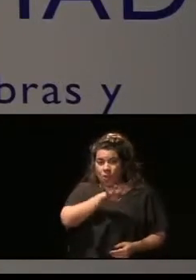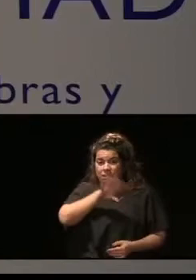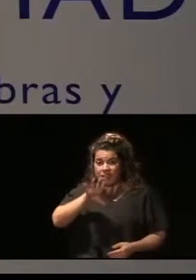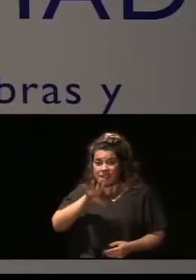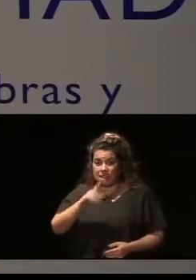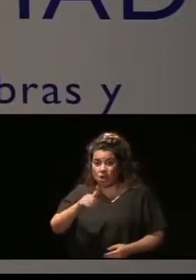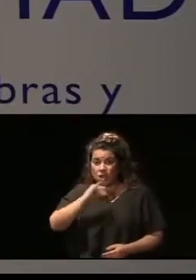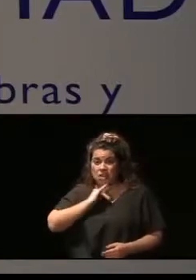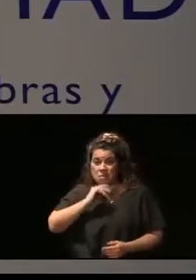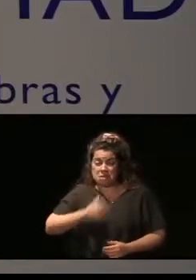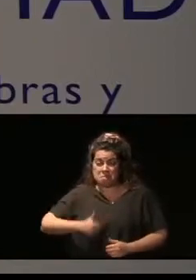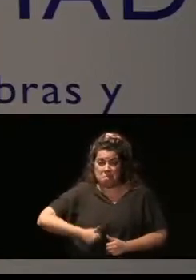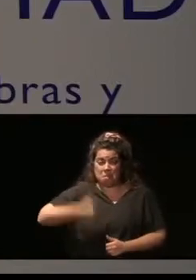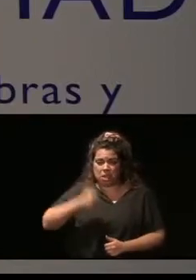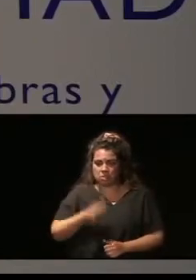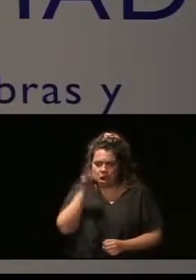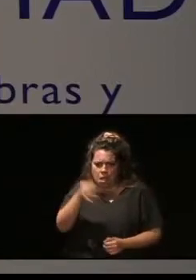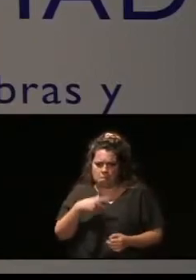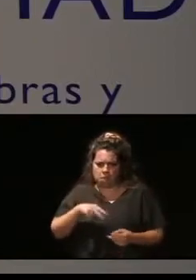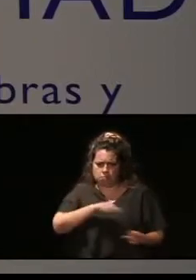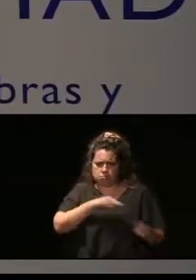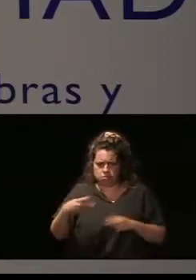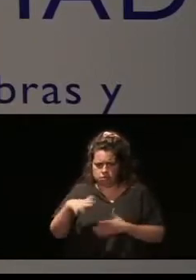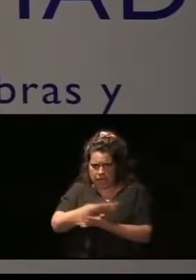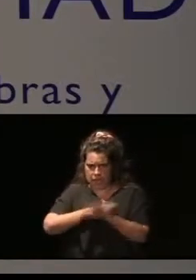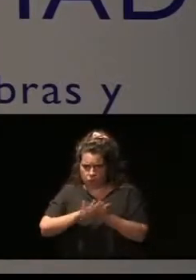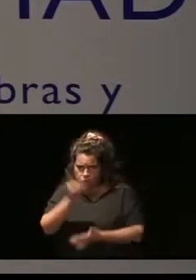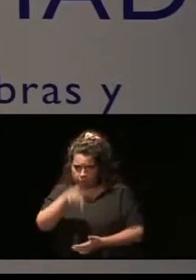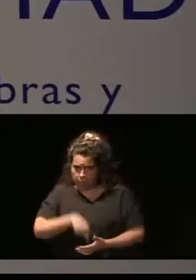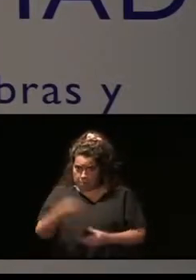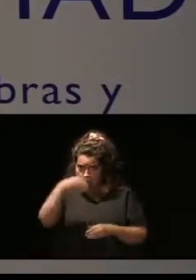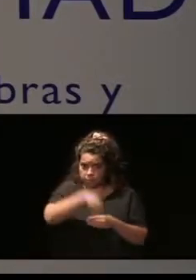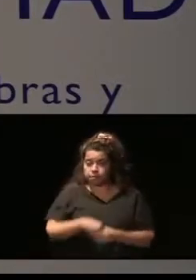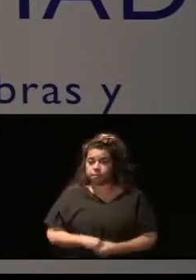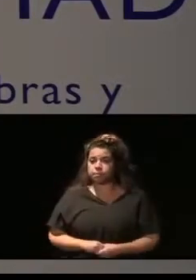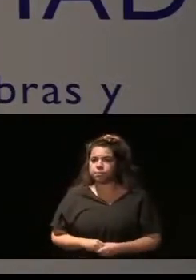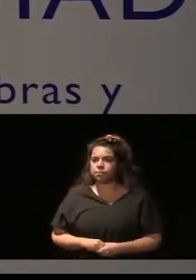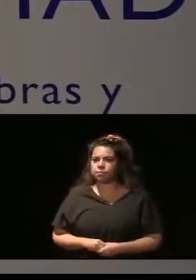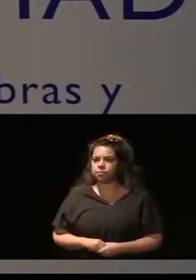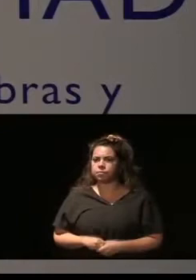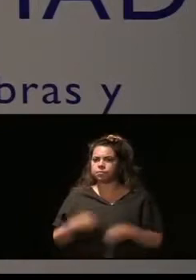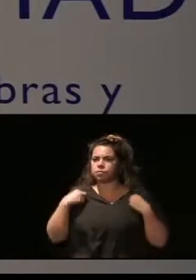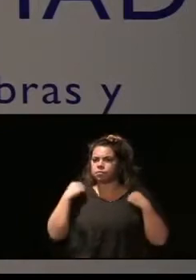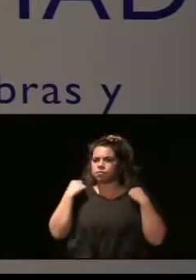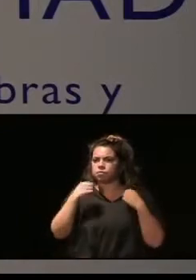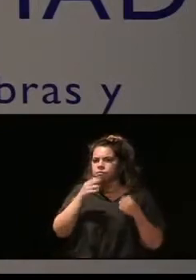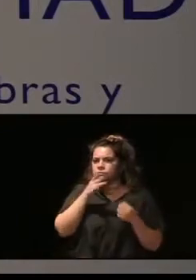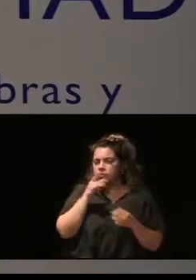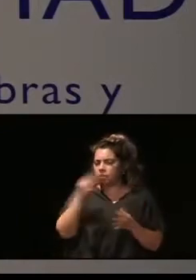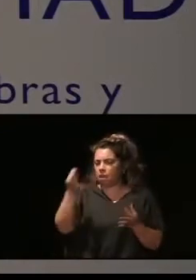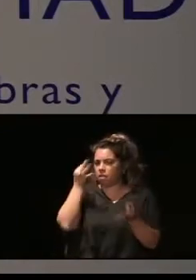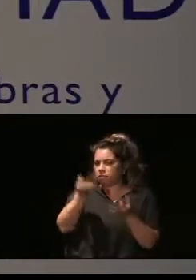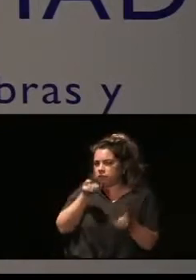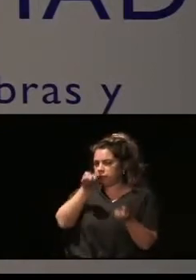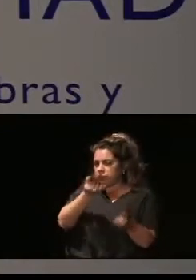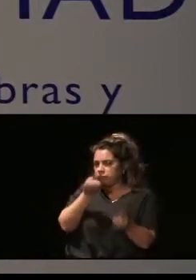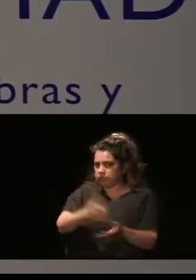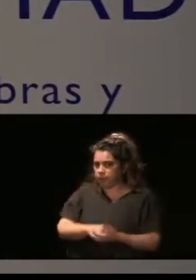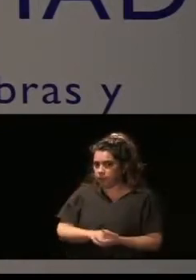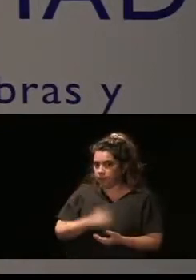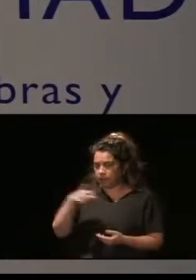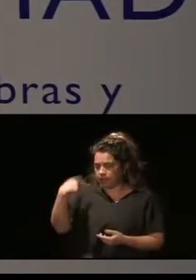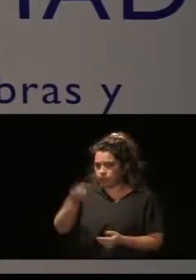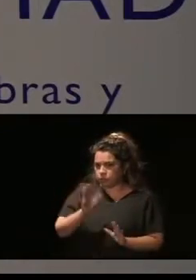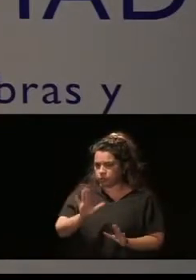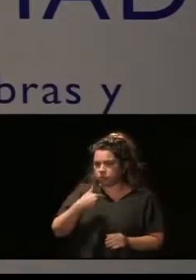supuesto, la traducción en lengua de signos. Voy a daros una serie de datos, ¿no?, después. Pero es